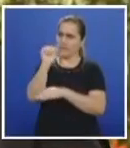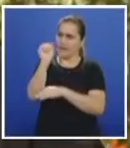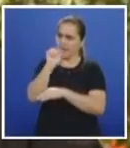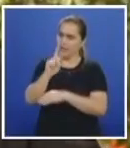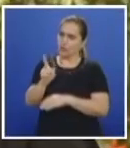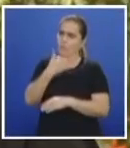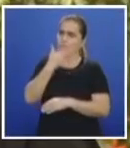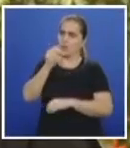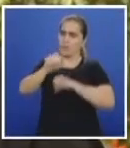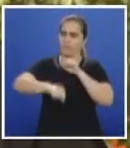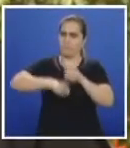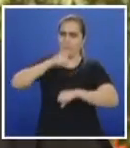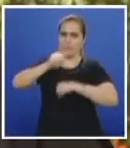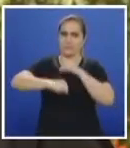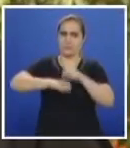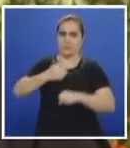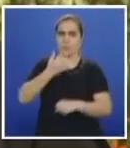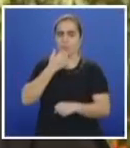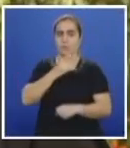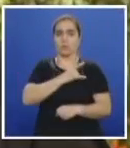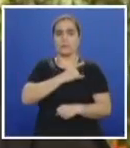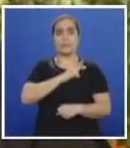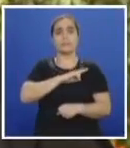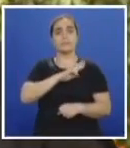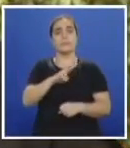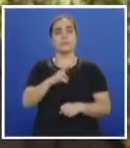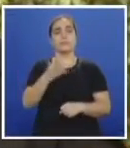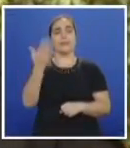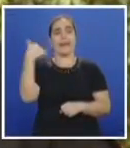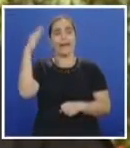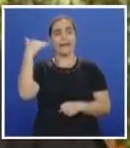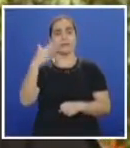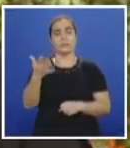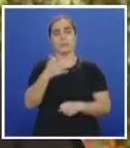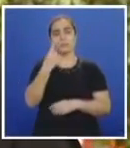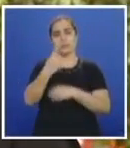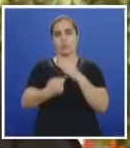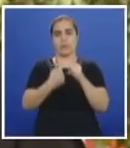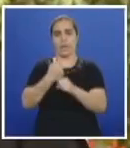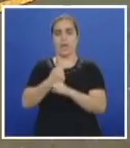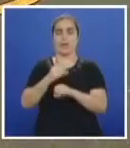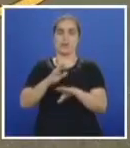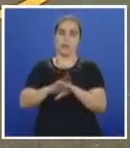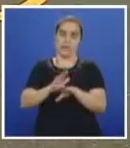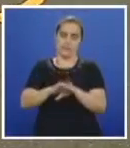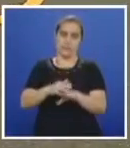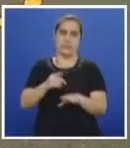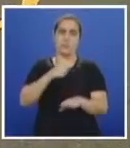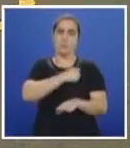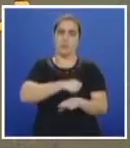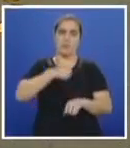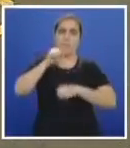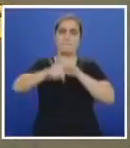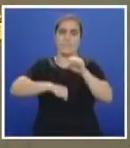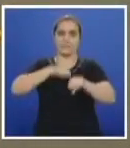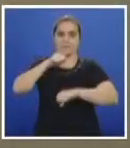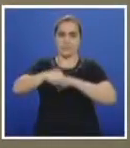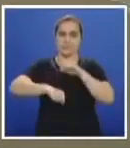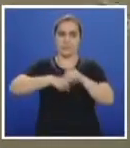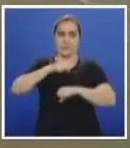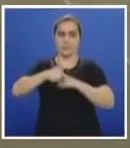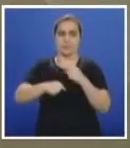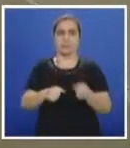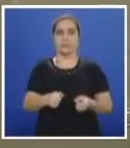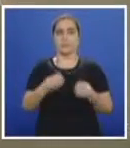fomentar la bicicleta, como en el caso de la Universidad del Valle, que es un trabajo que se ha ido haciendo desde hace más de un año, y ha permitido que tengamos una cantidad de